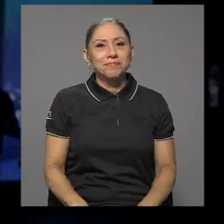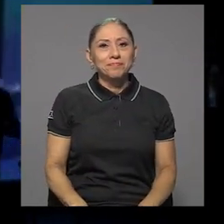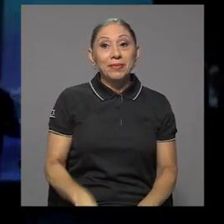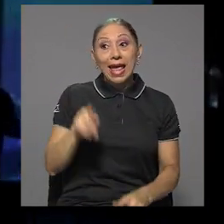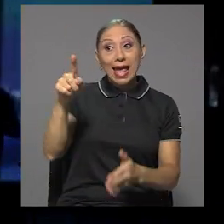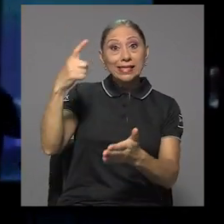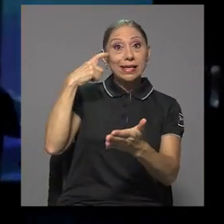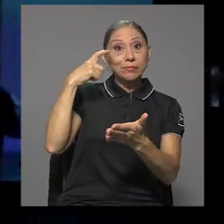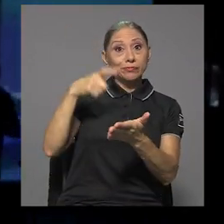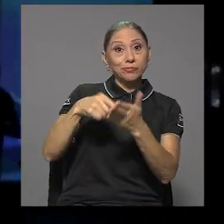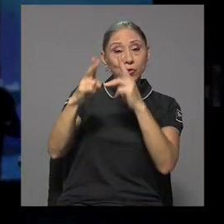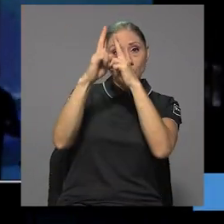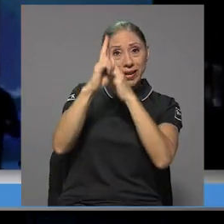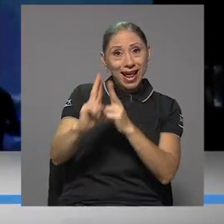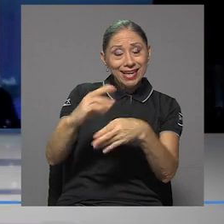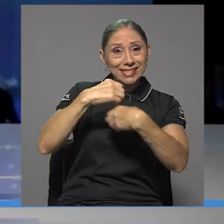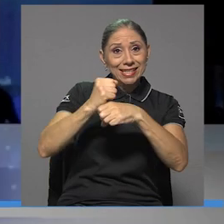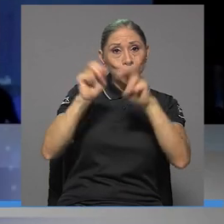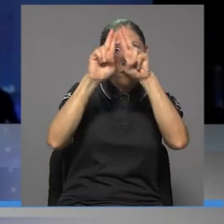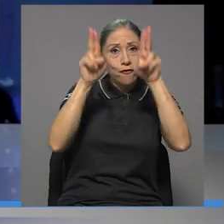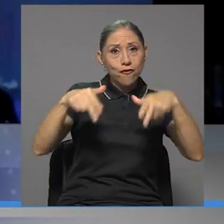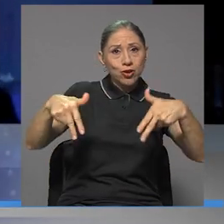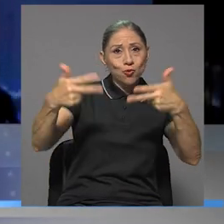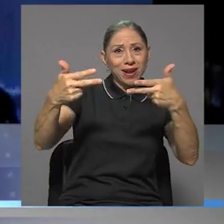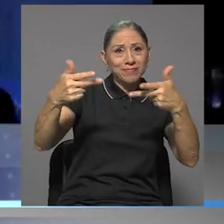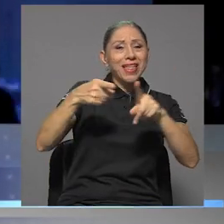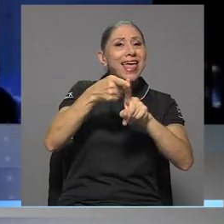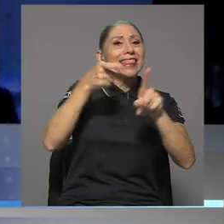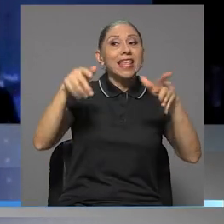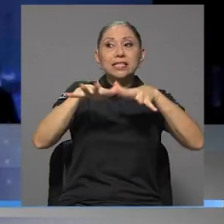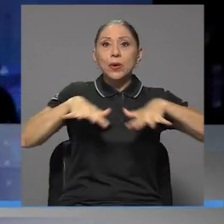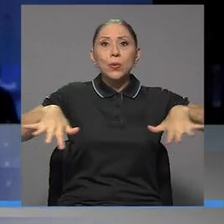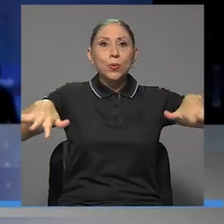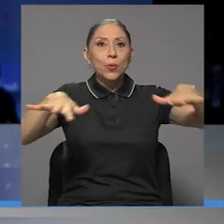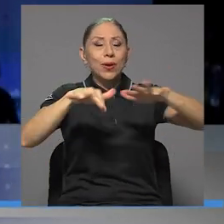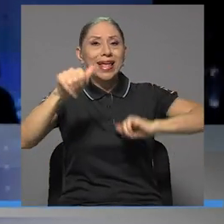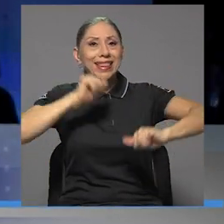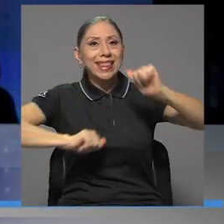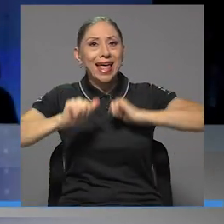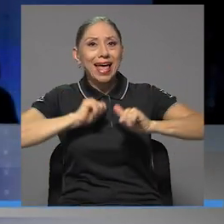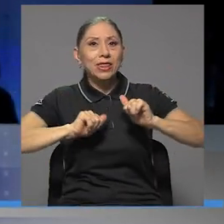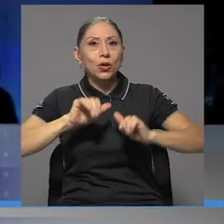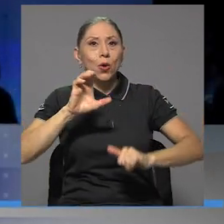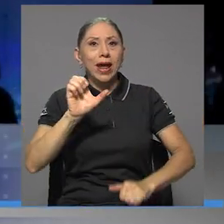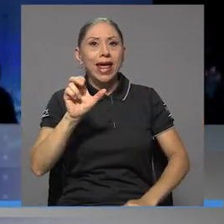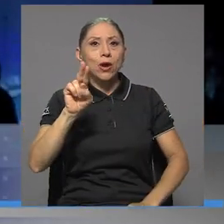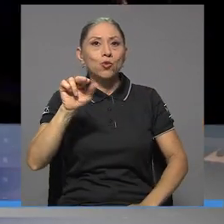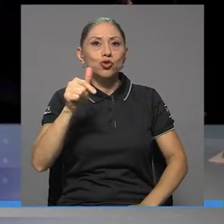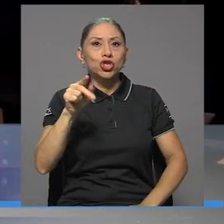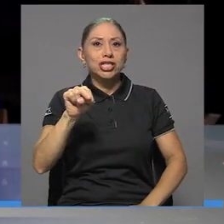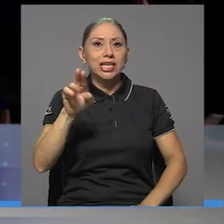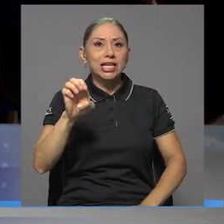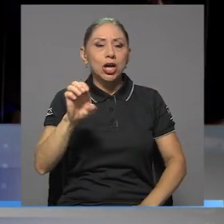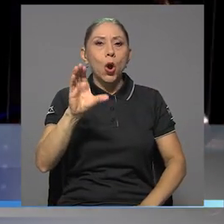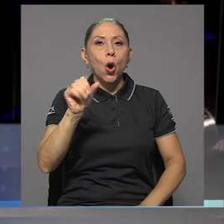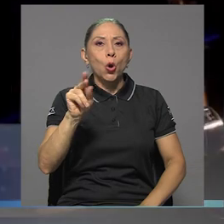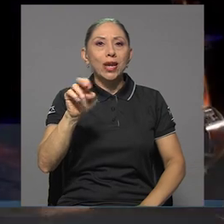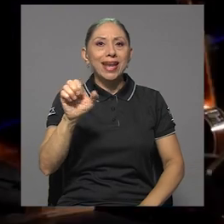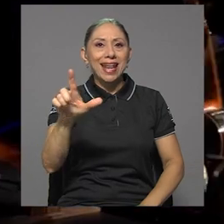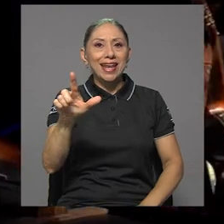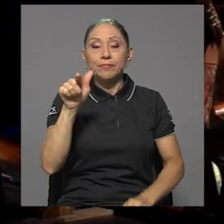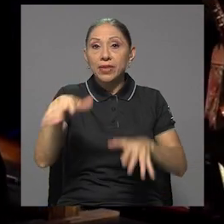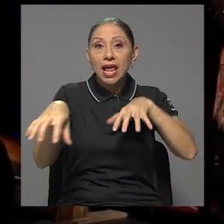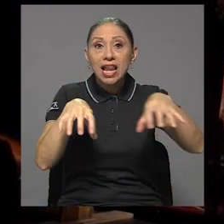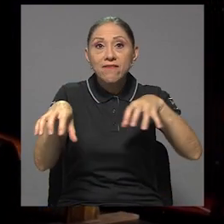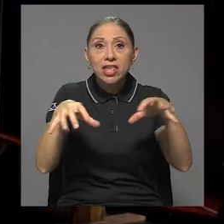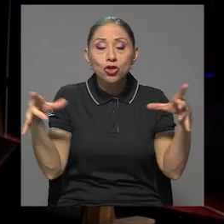El homenaje se desarrolló de forma virtual desde el escenario del Teatro Eugene O'Neill. El evento reunió